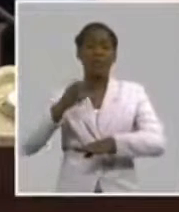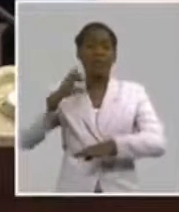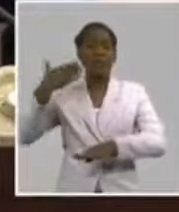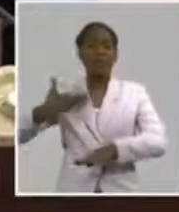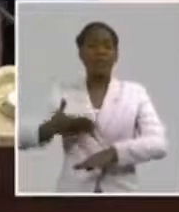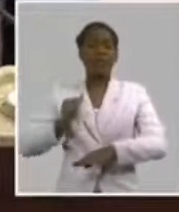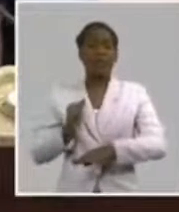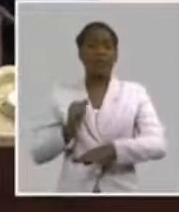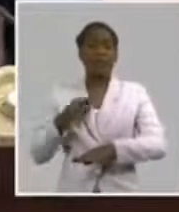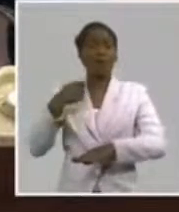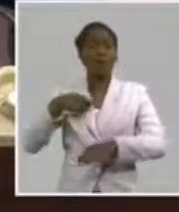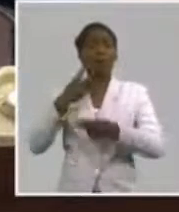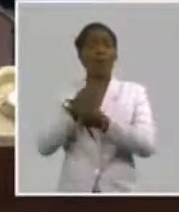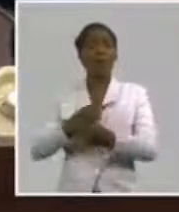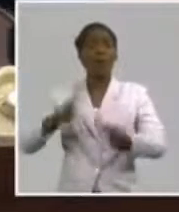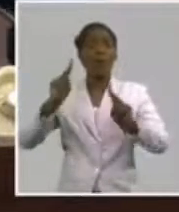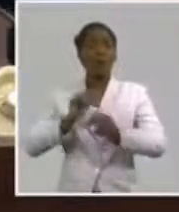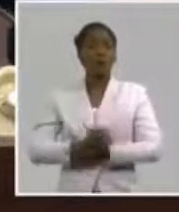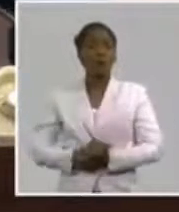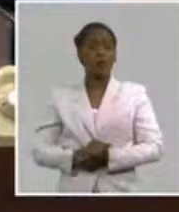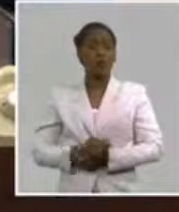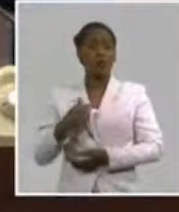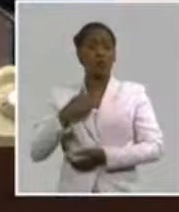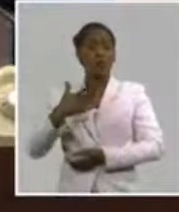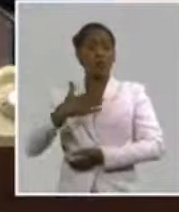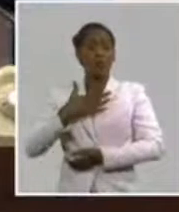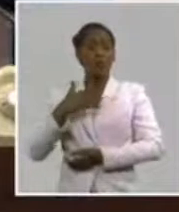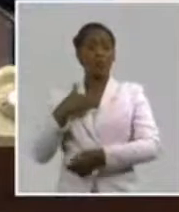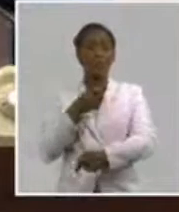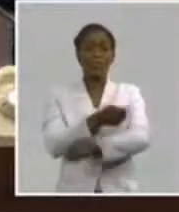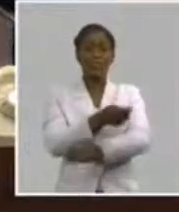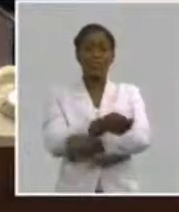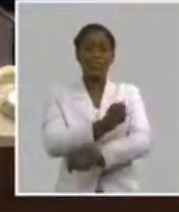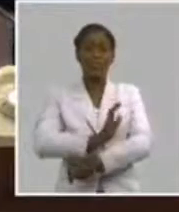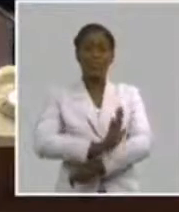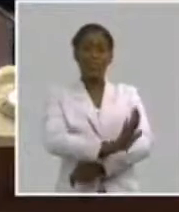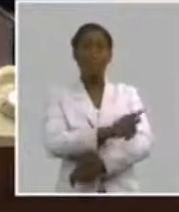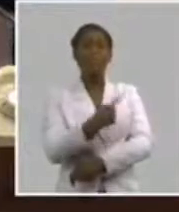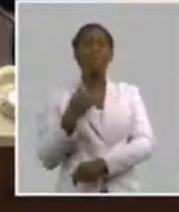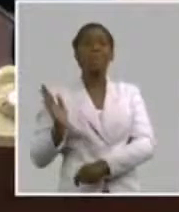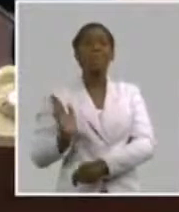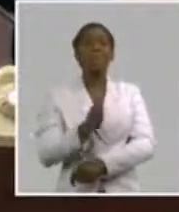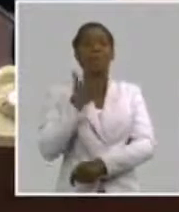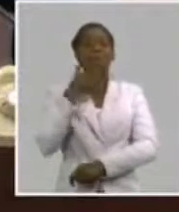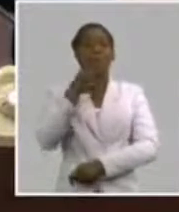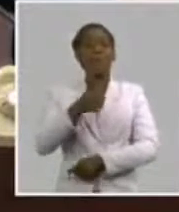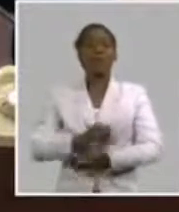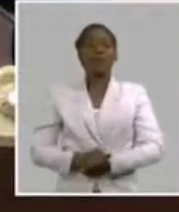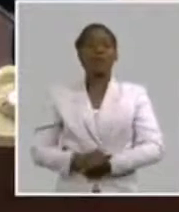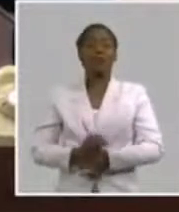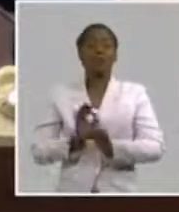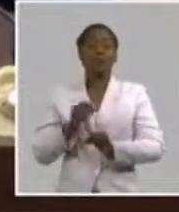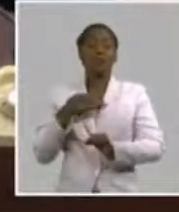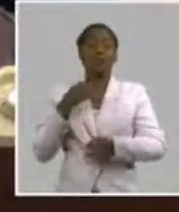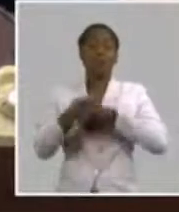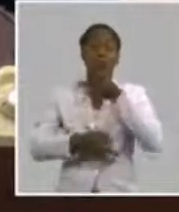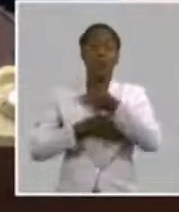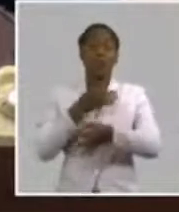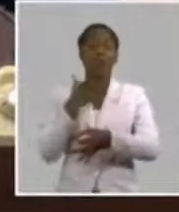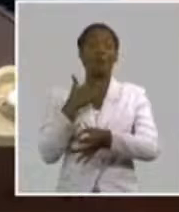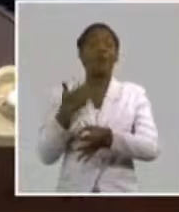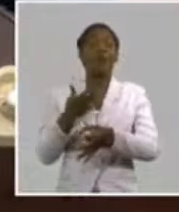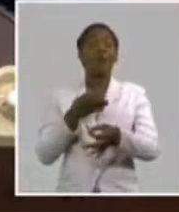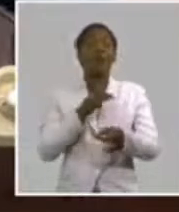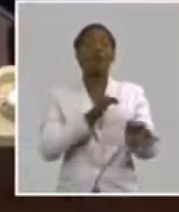Eso es lo primero que tiene que tener un cuadro de la revolución. Por eso yo siempre digo que para mí todos los cuadros en las condiciones de la